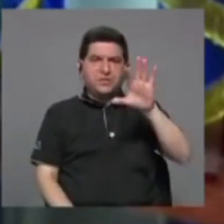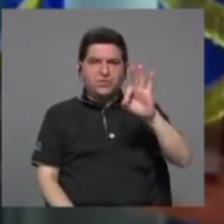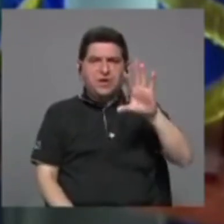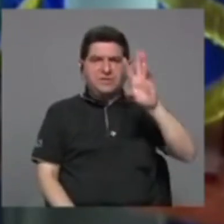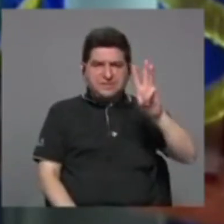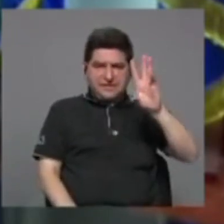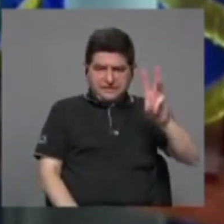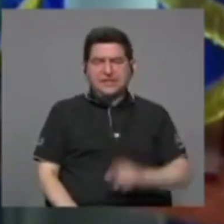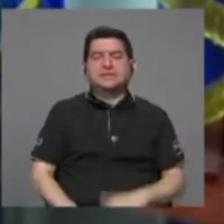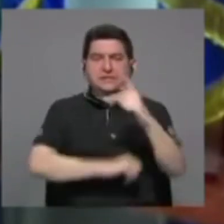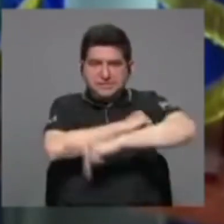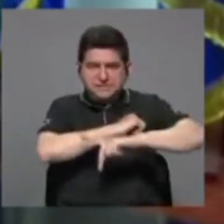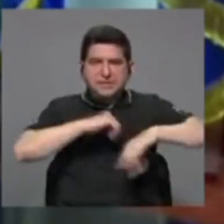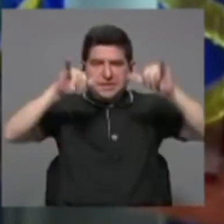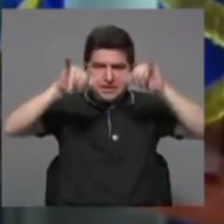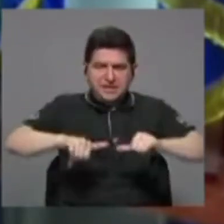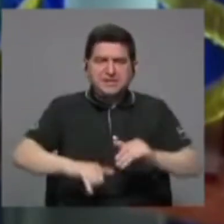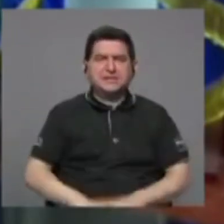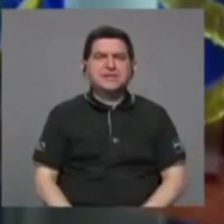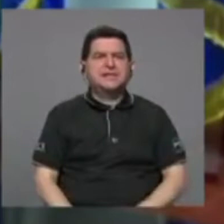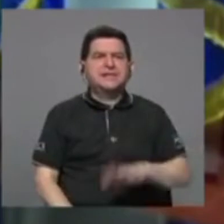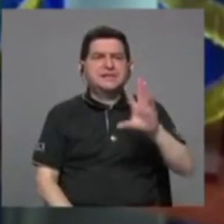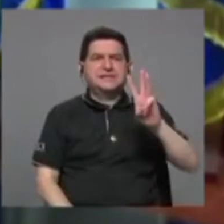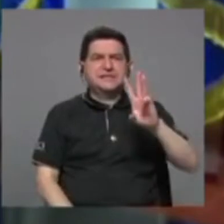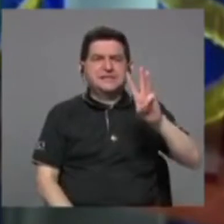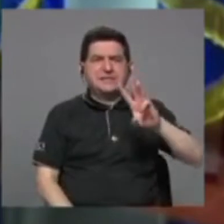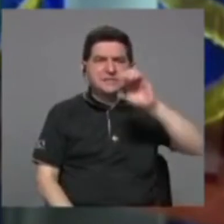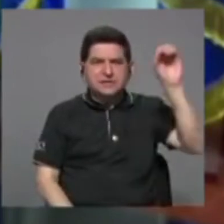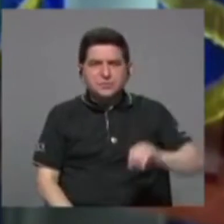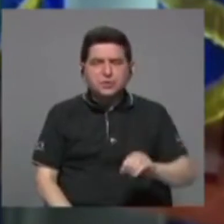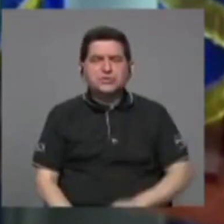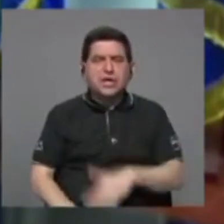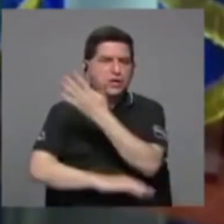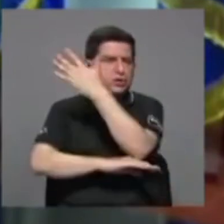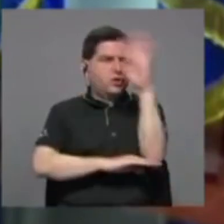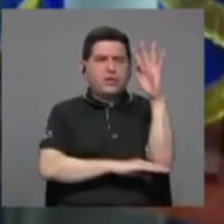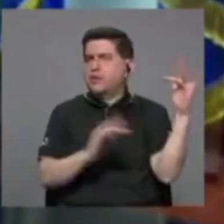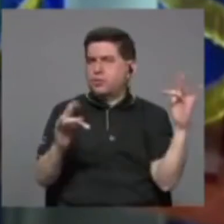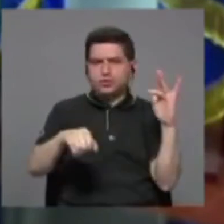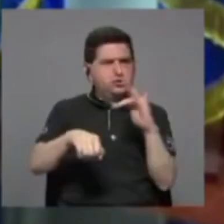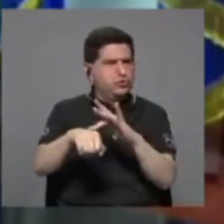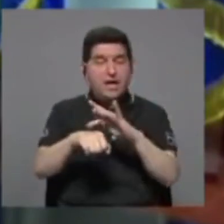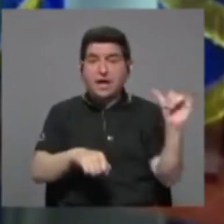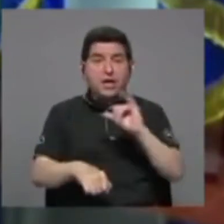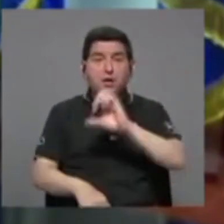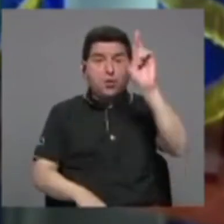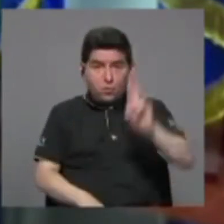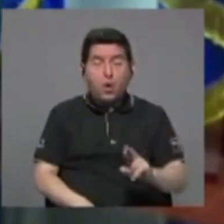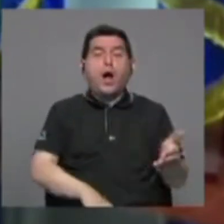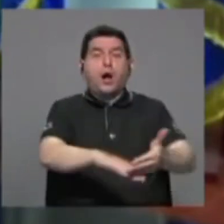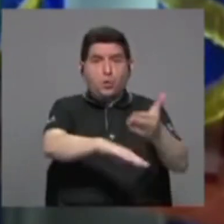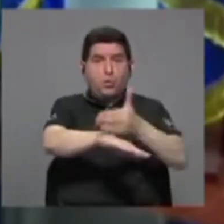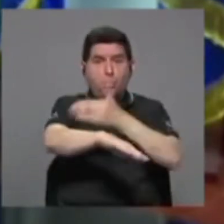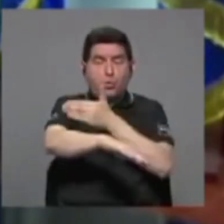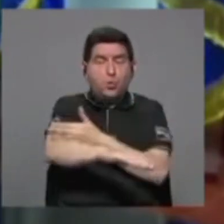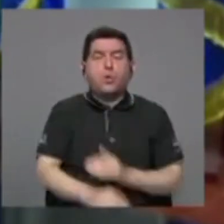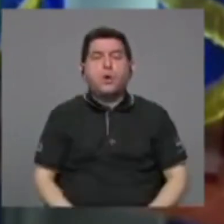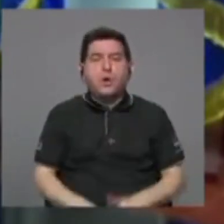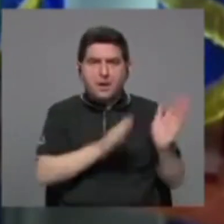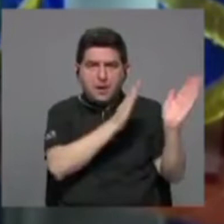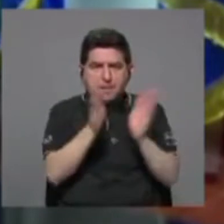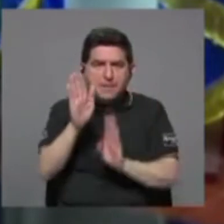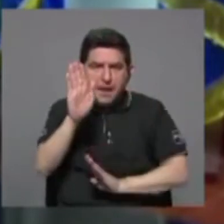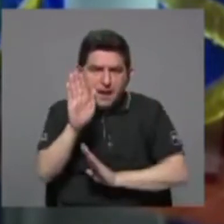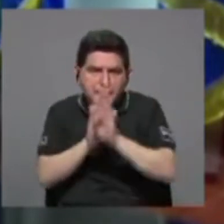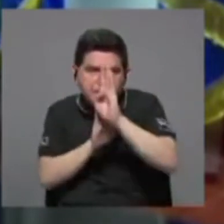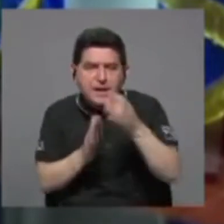Es un país que mantenga 66% de su bosque intacto. También, al igual que Costa Rica, avanzó el plan de desarrollo